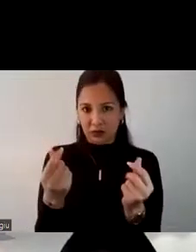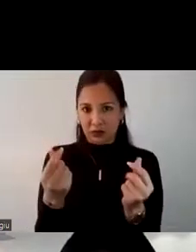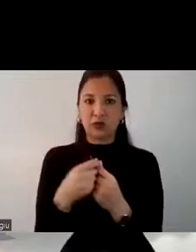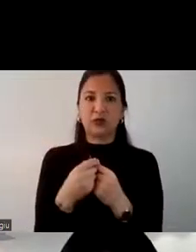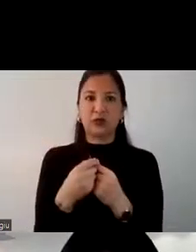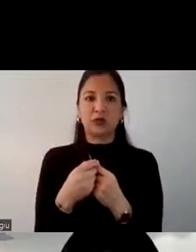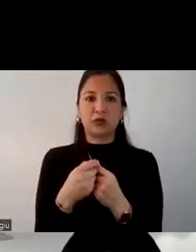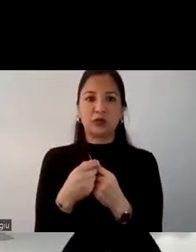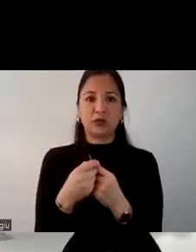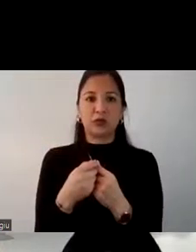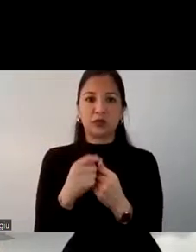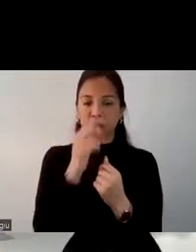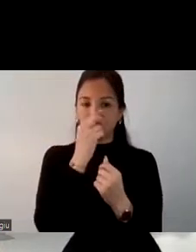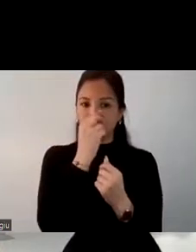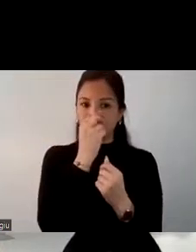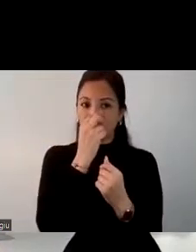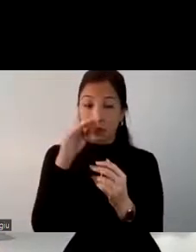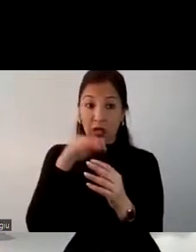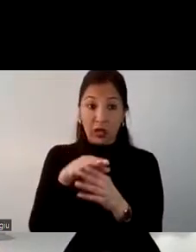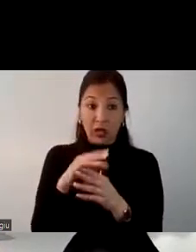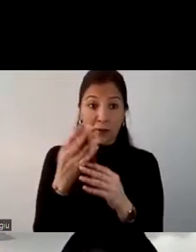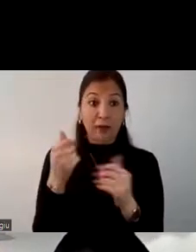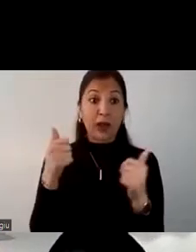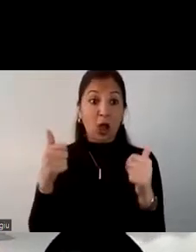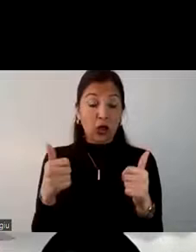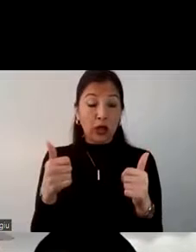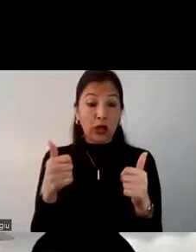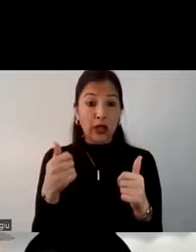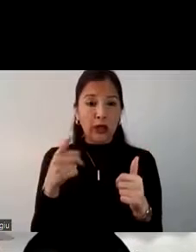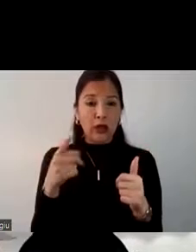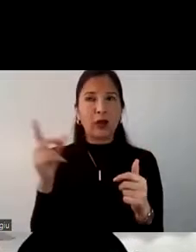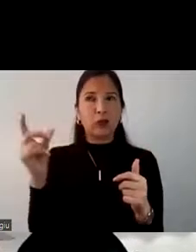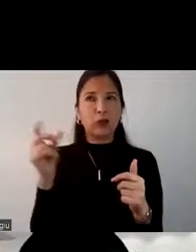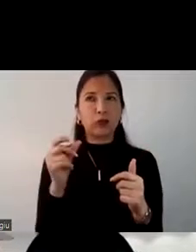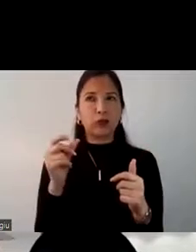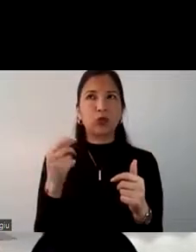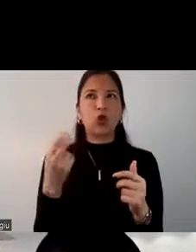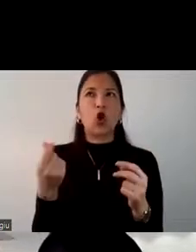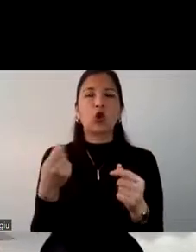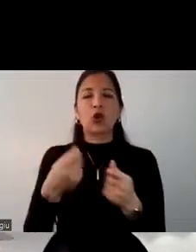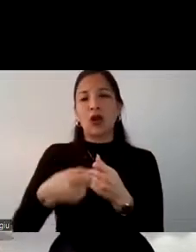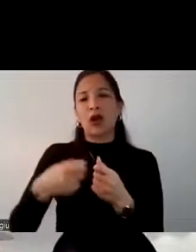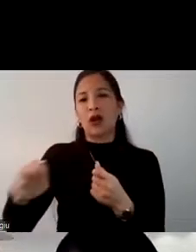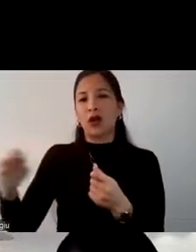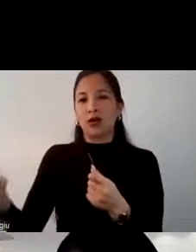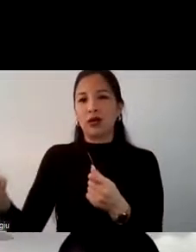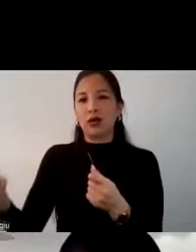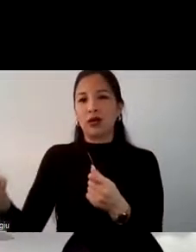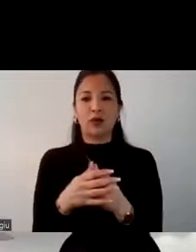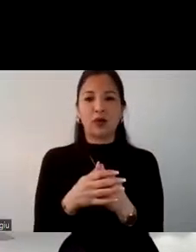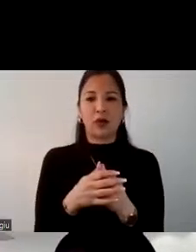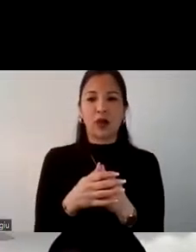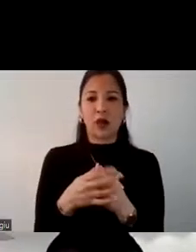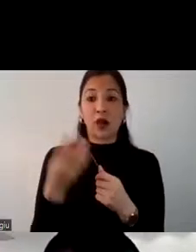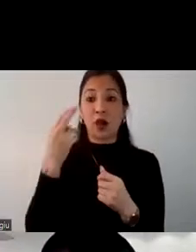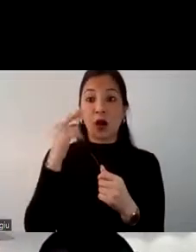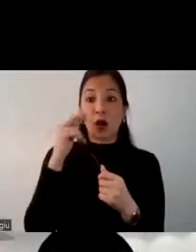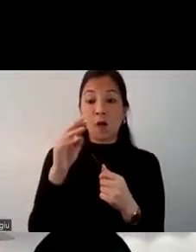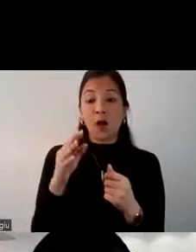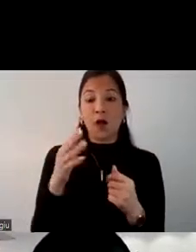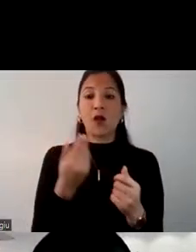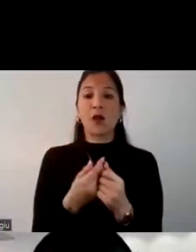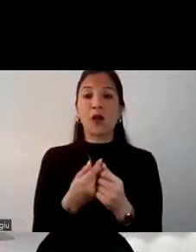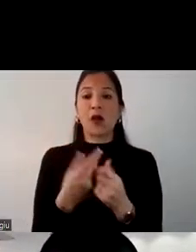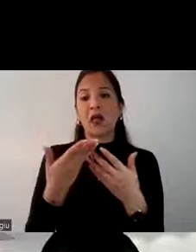Entonces, acá es donde decimos, ah, ok, voy a priorizar en otros gastos. Quizás tengo que verlo por este lado y ya